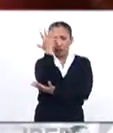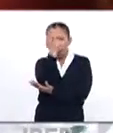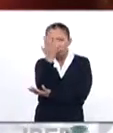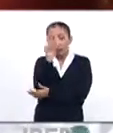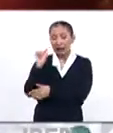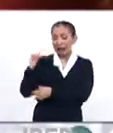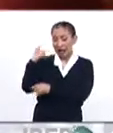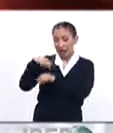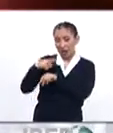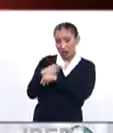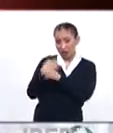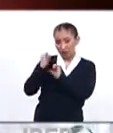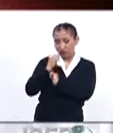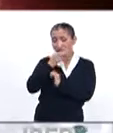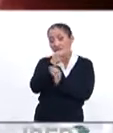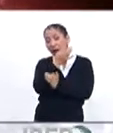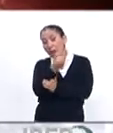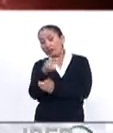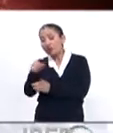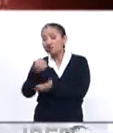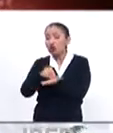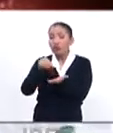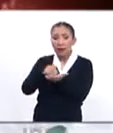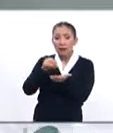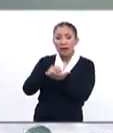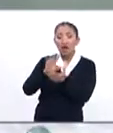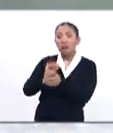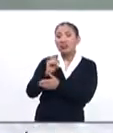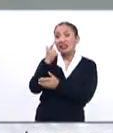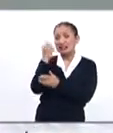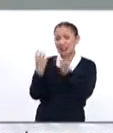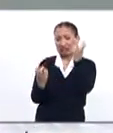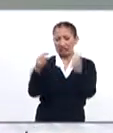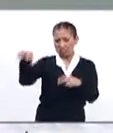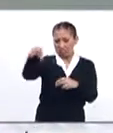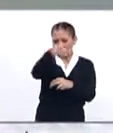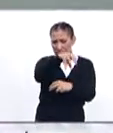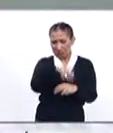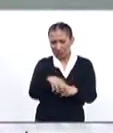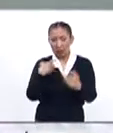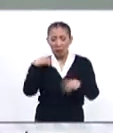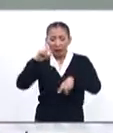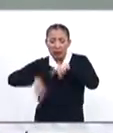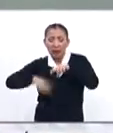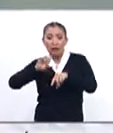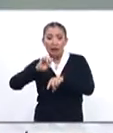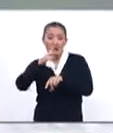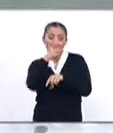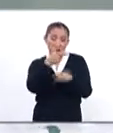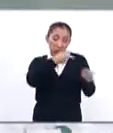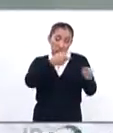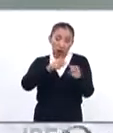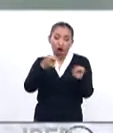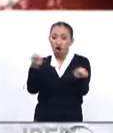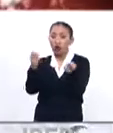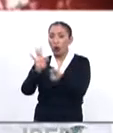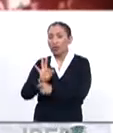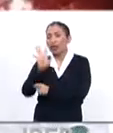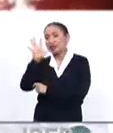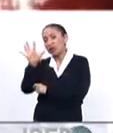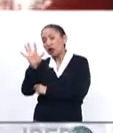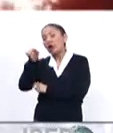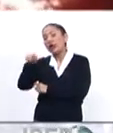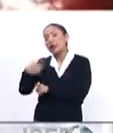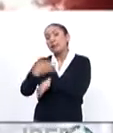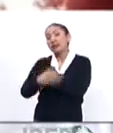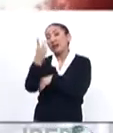Hace unas horas, las autoridades informaron que siguen activos 97 incendios. Están combatiendo 38, han controlado 45,